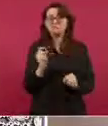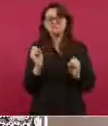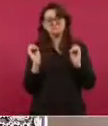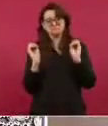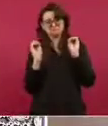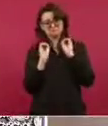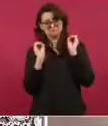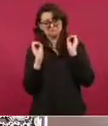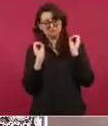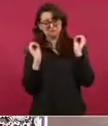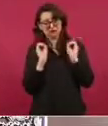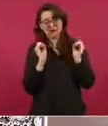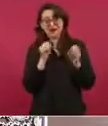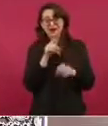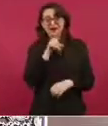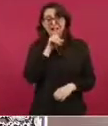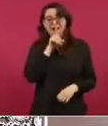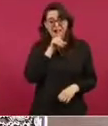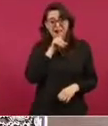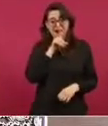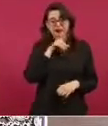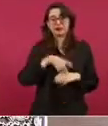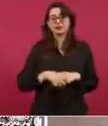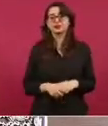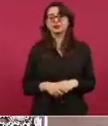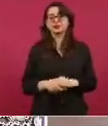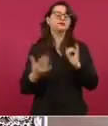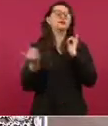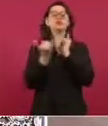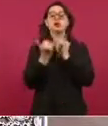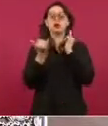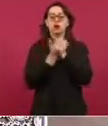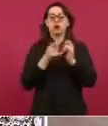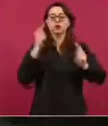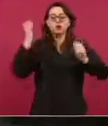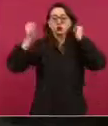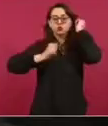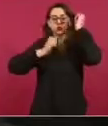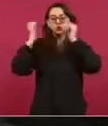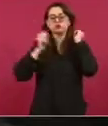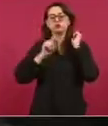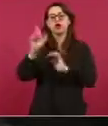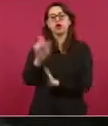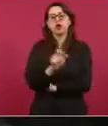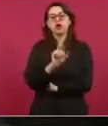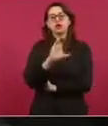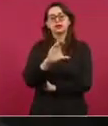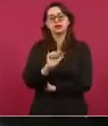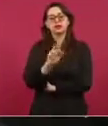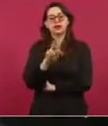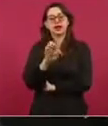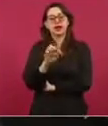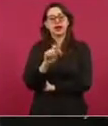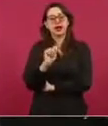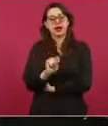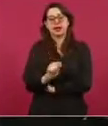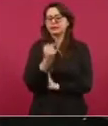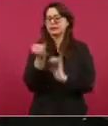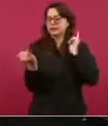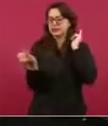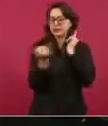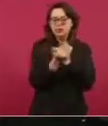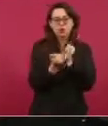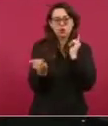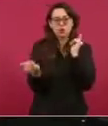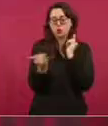Y así está lo de Escaret, que hicieron lo que